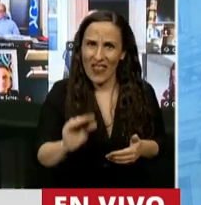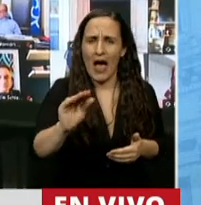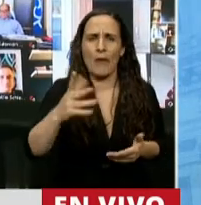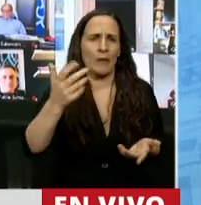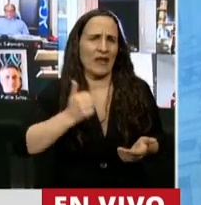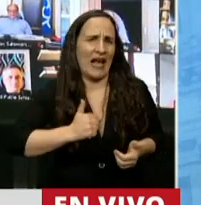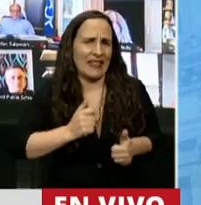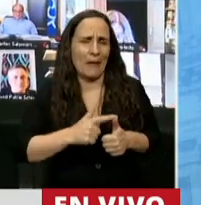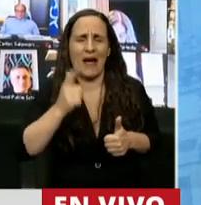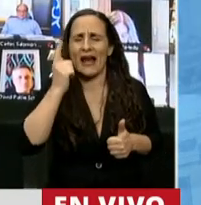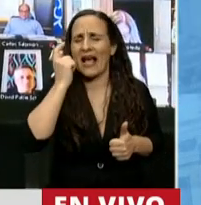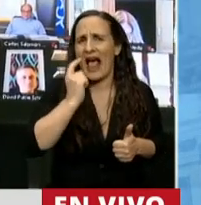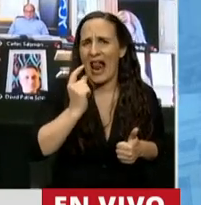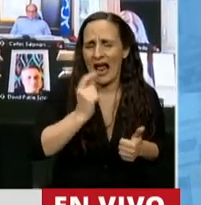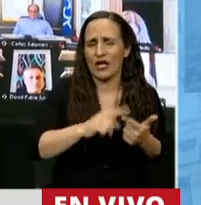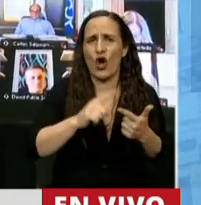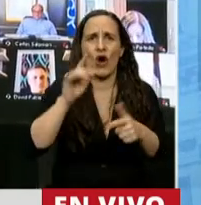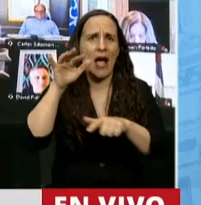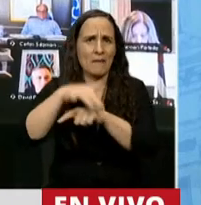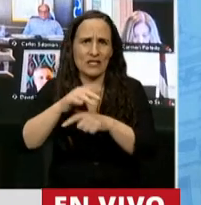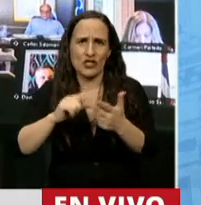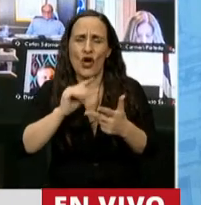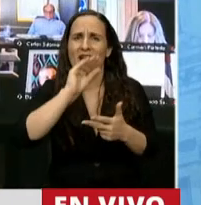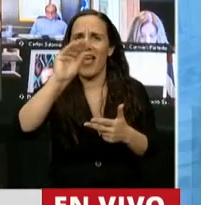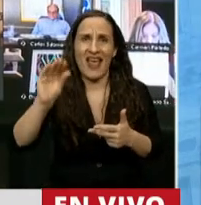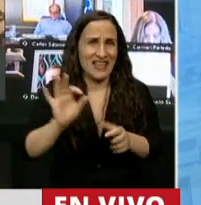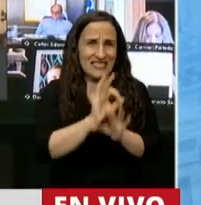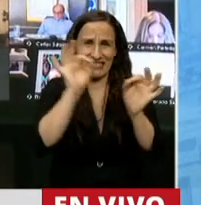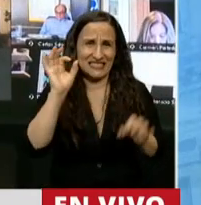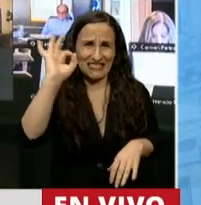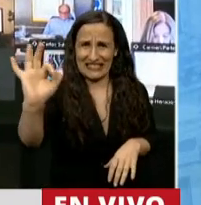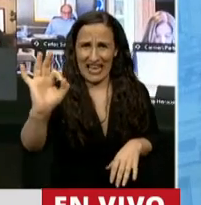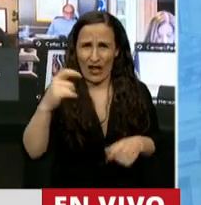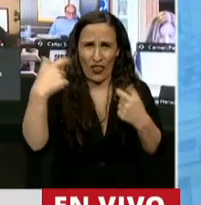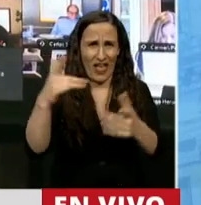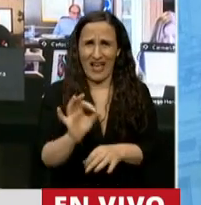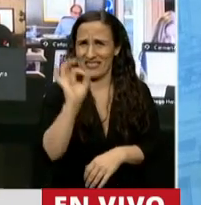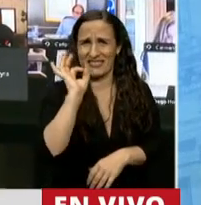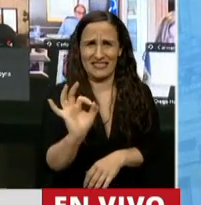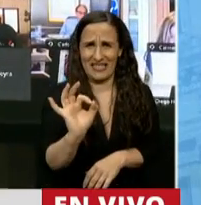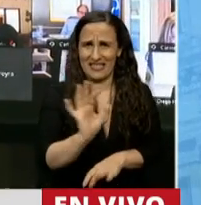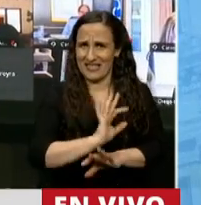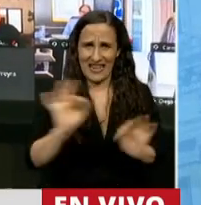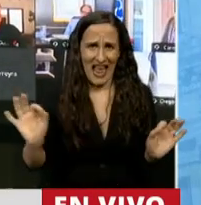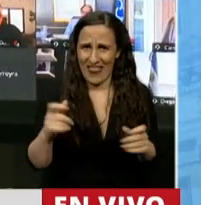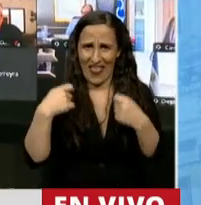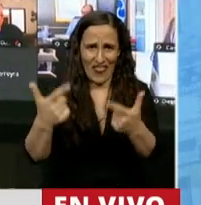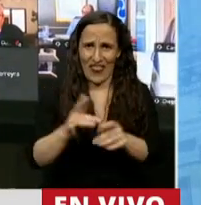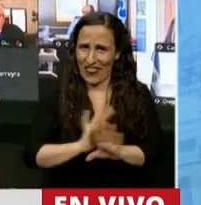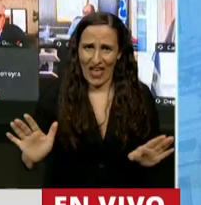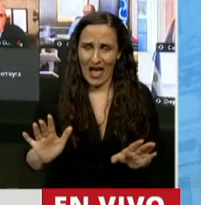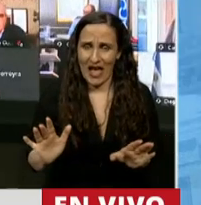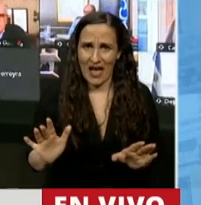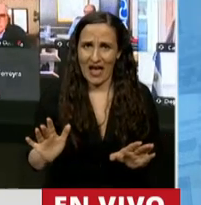Catamarca, ni La Rioja, ni Misiones van a recibir nada de ese dinero. Es porque están